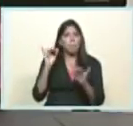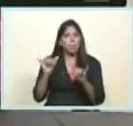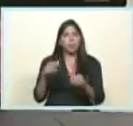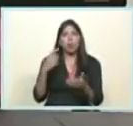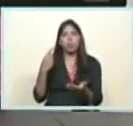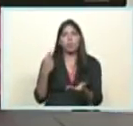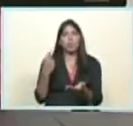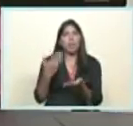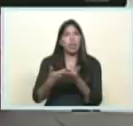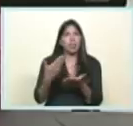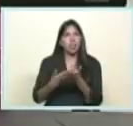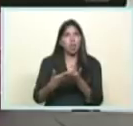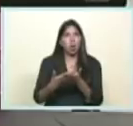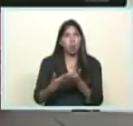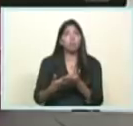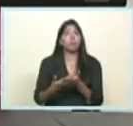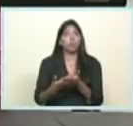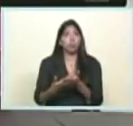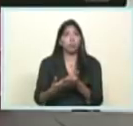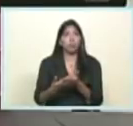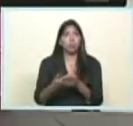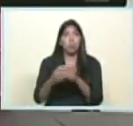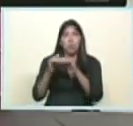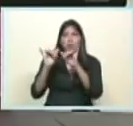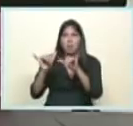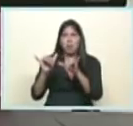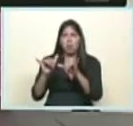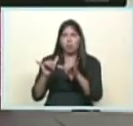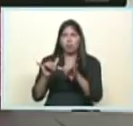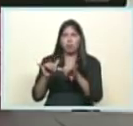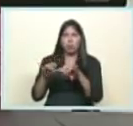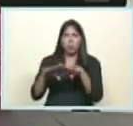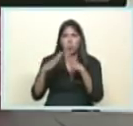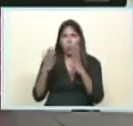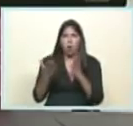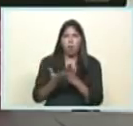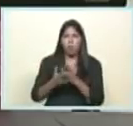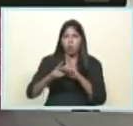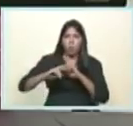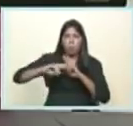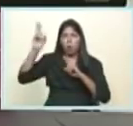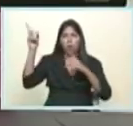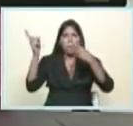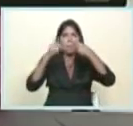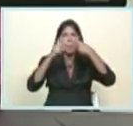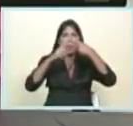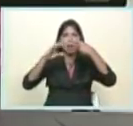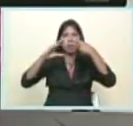mesa es el sistema electoral más seguro más confiable del mundo entero